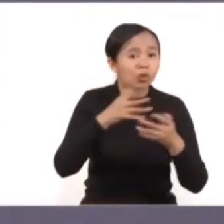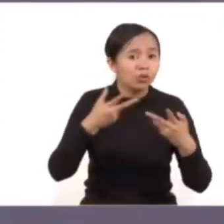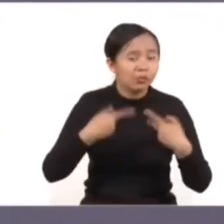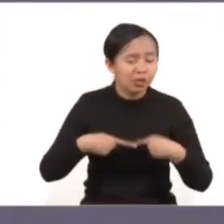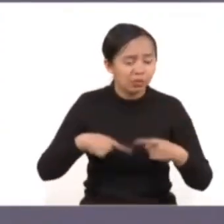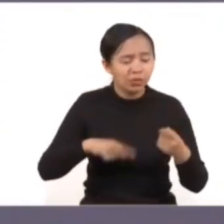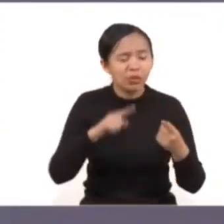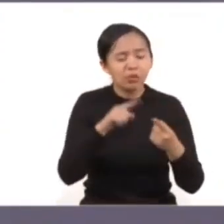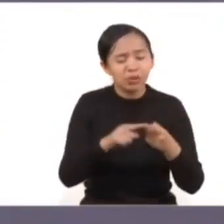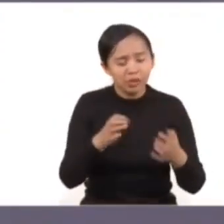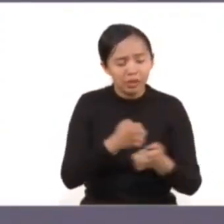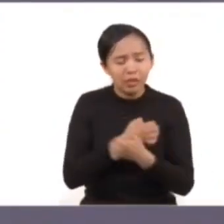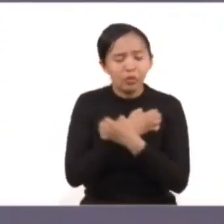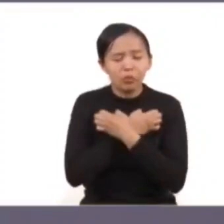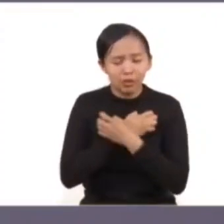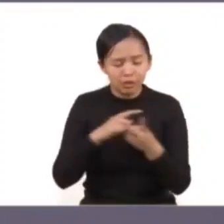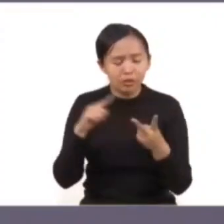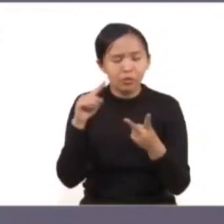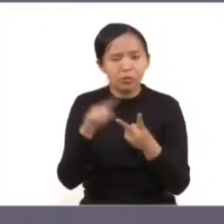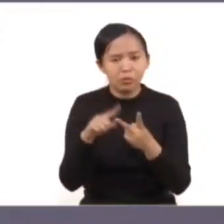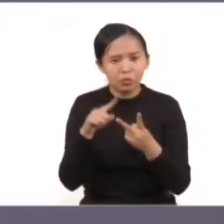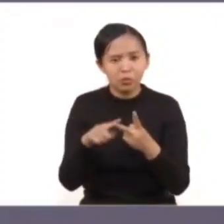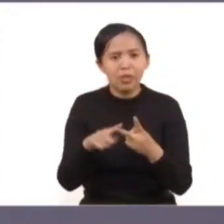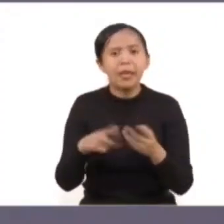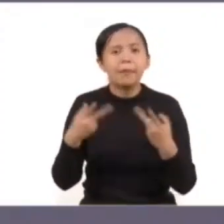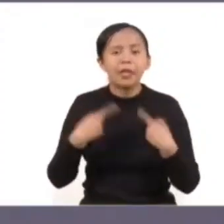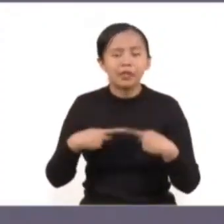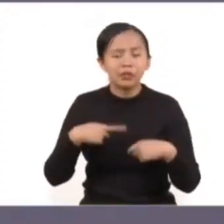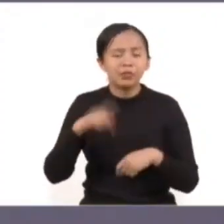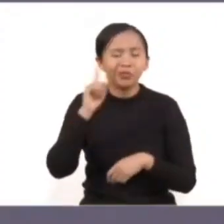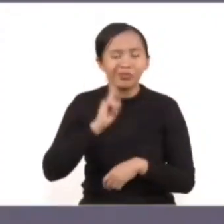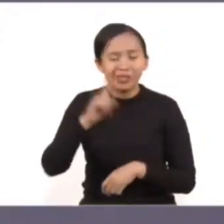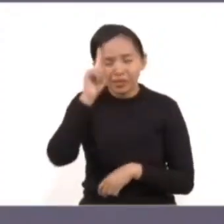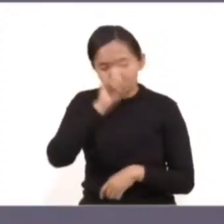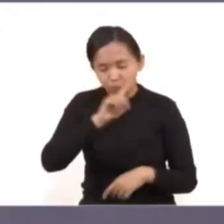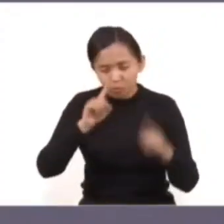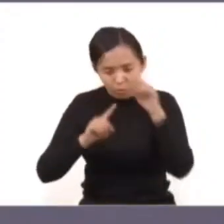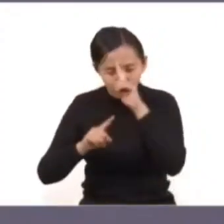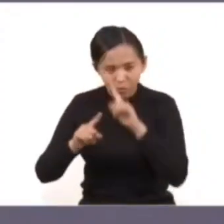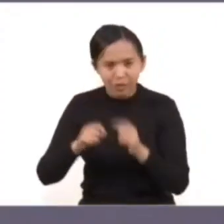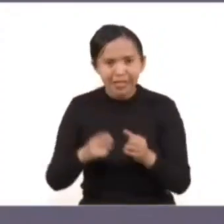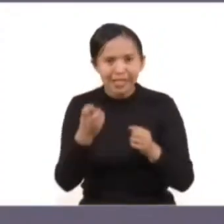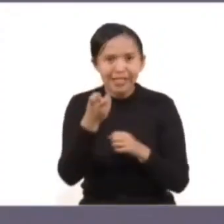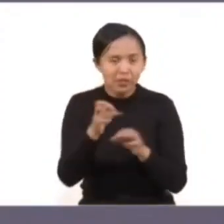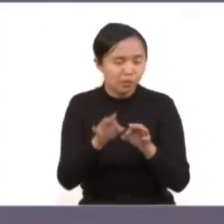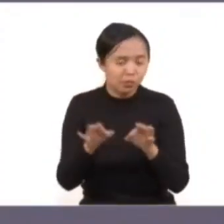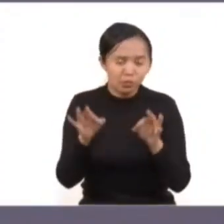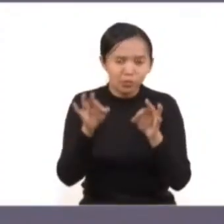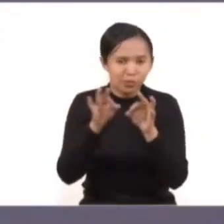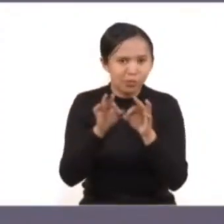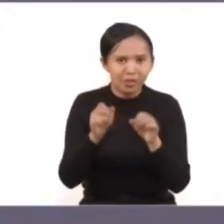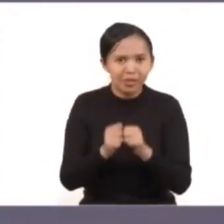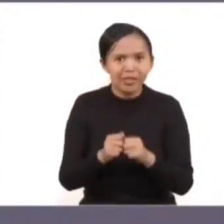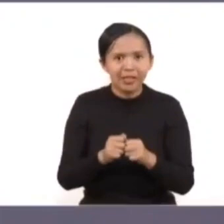estén del sector educativo, que estén las concejalas, que un trabajo importante tienen ante la ciudadanía